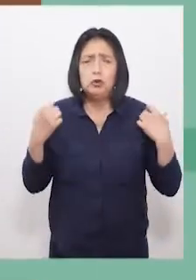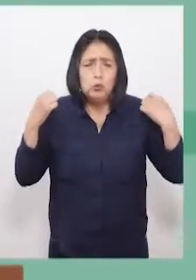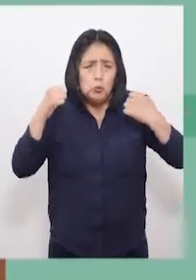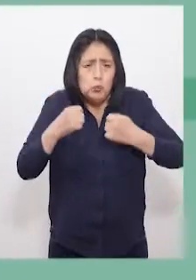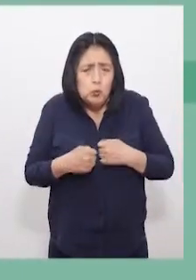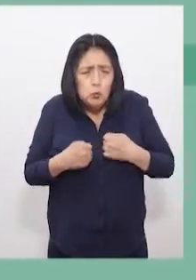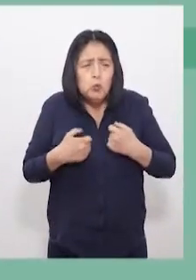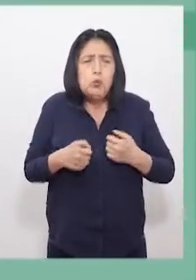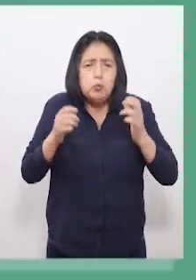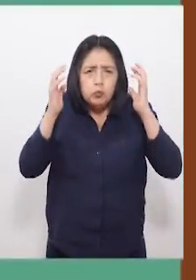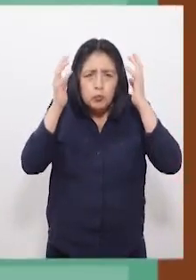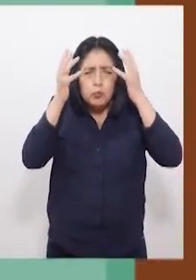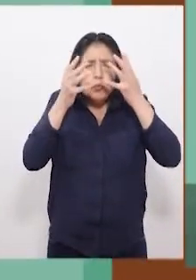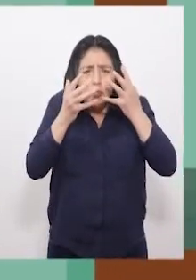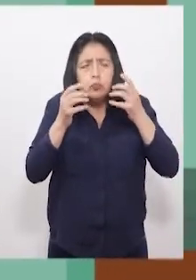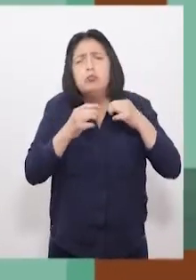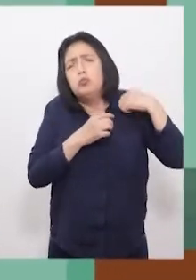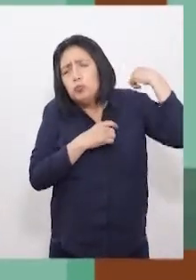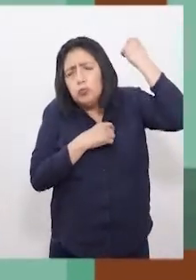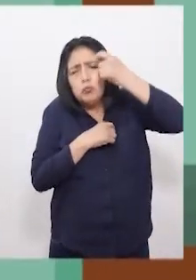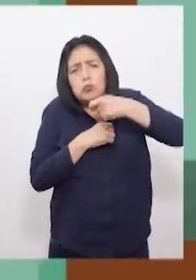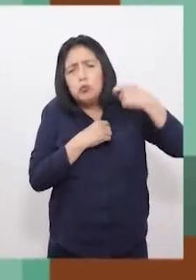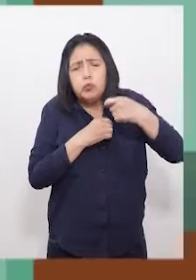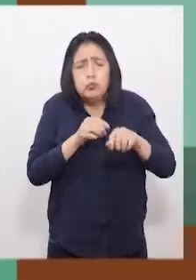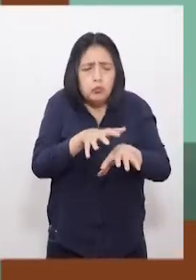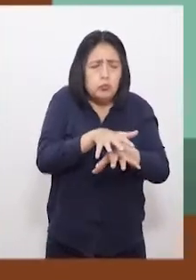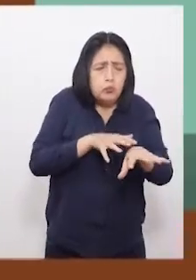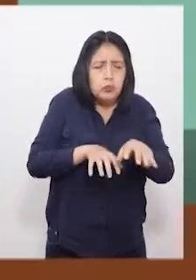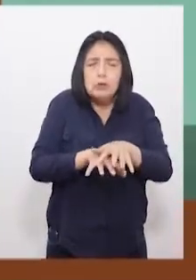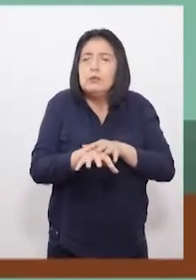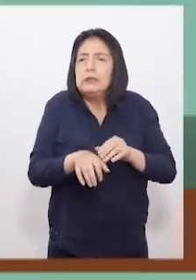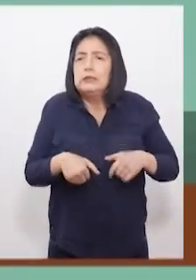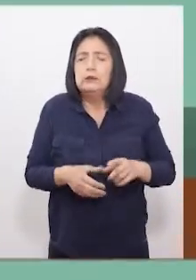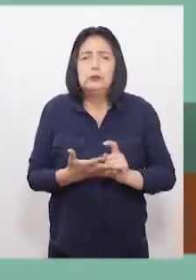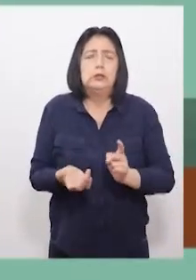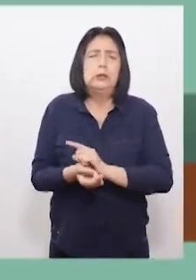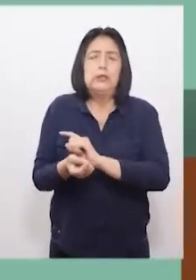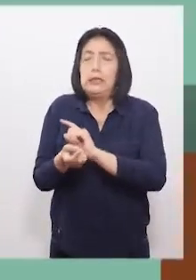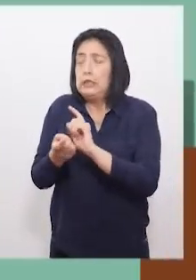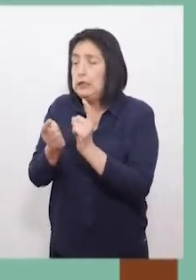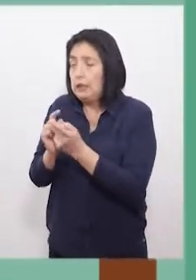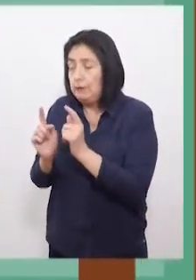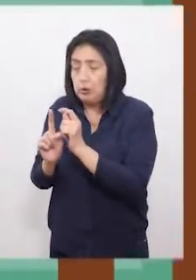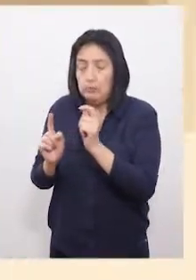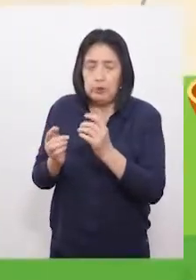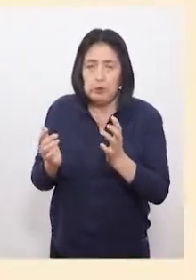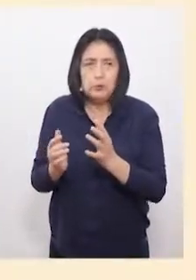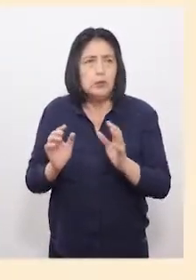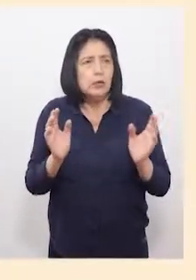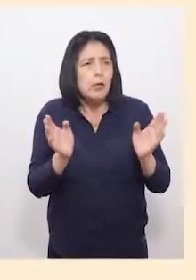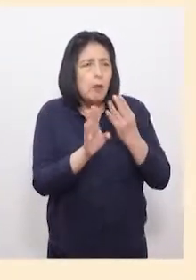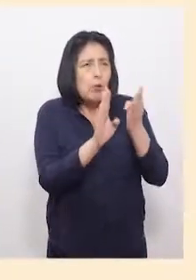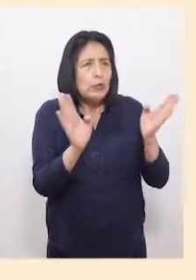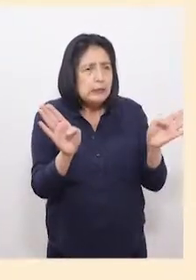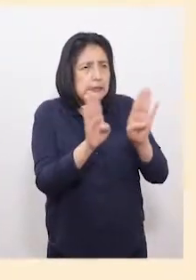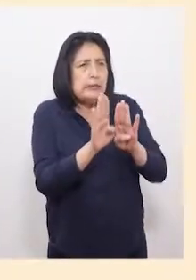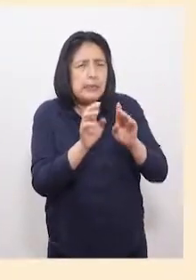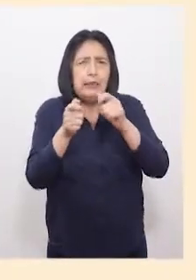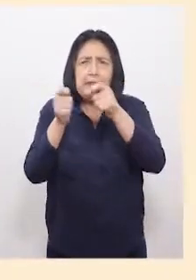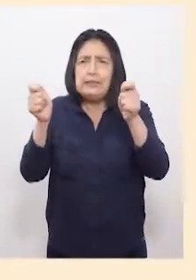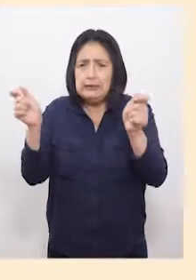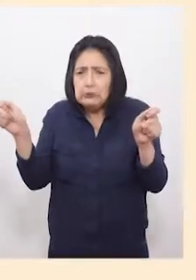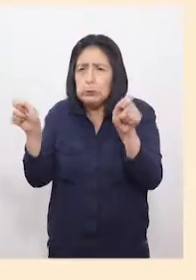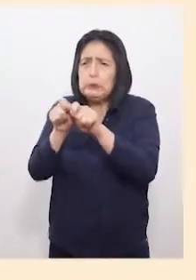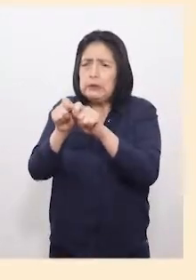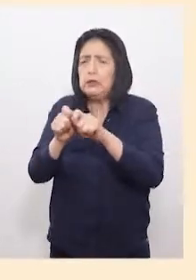el rostro, cuello, manos y pies, eviten el cambio de temperatura, cierren las puertas y ventanas, consuman alimentos ricos en